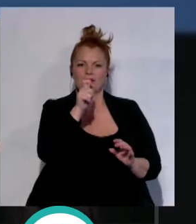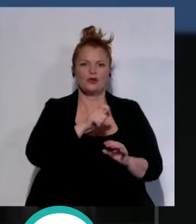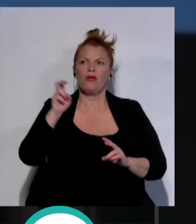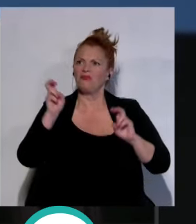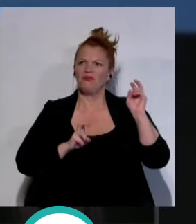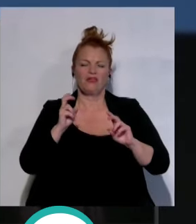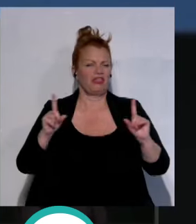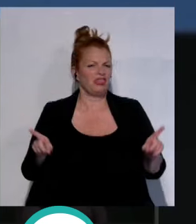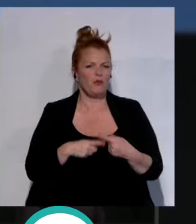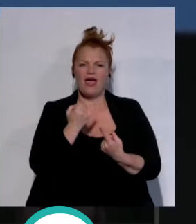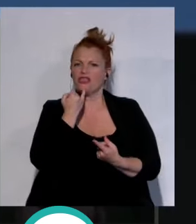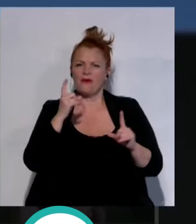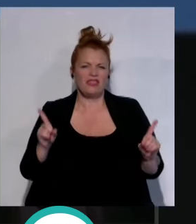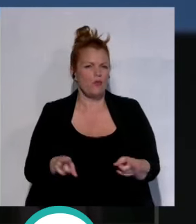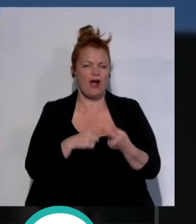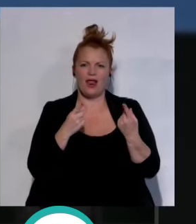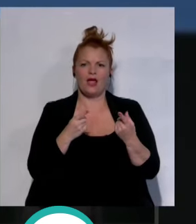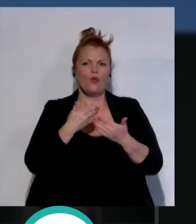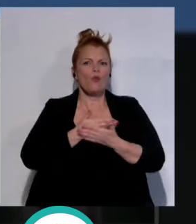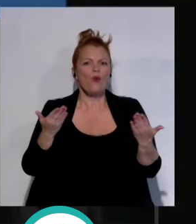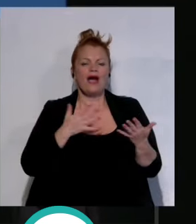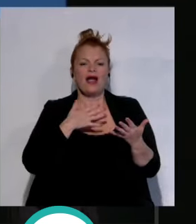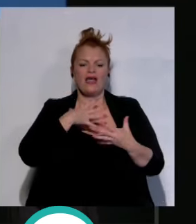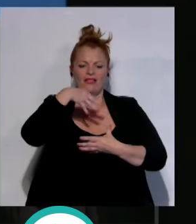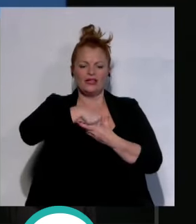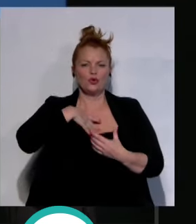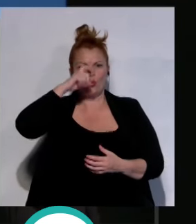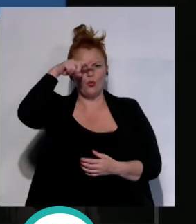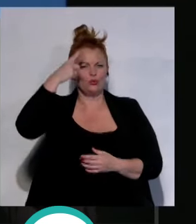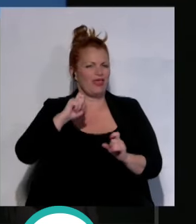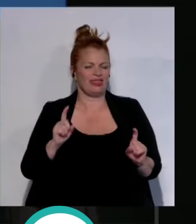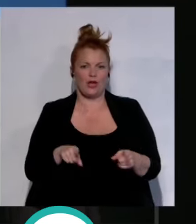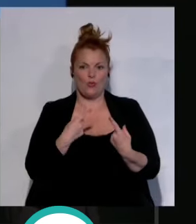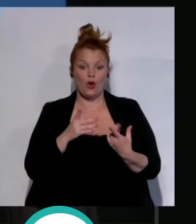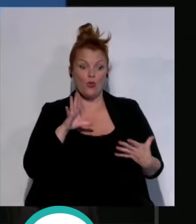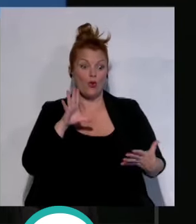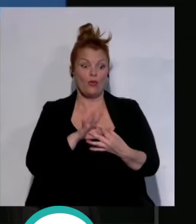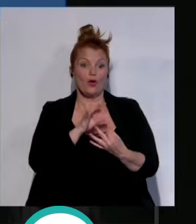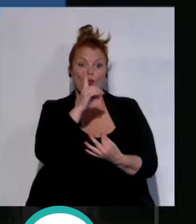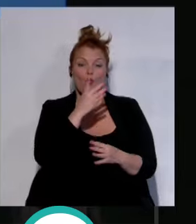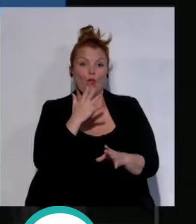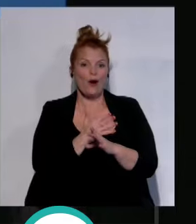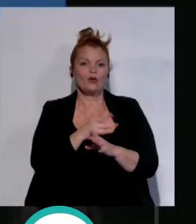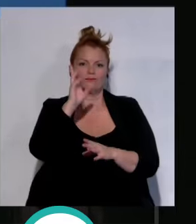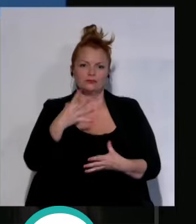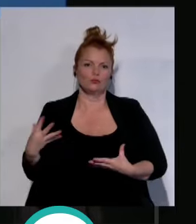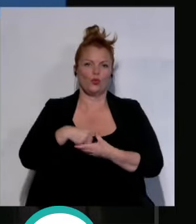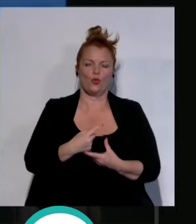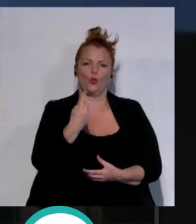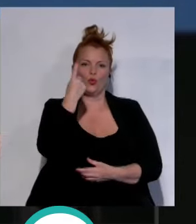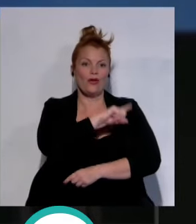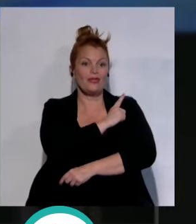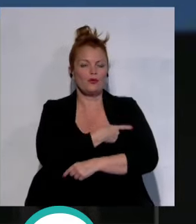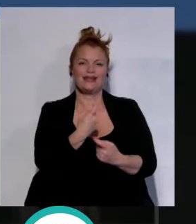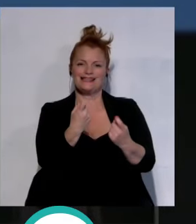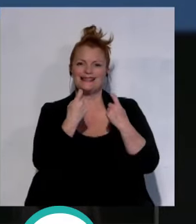donde vengamos qué idioma hablemos o cuál sea nuestro trasfondo cultural cuando nos unimos en torno a un juego somos uno el deporte